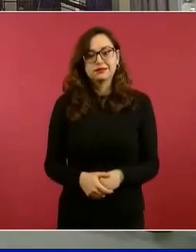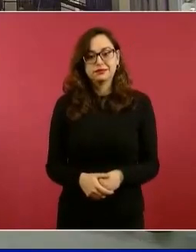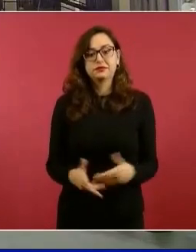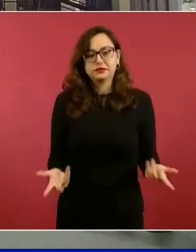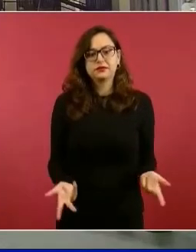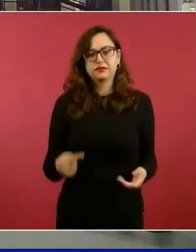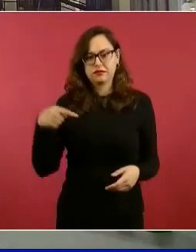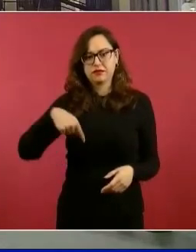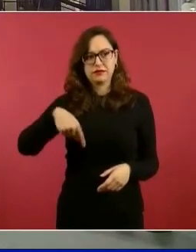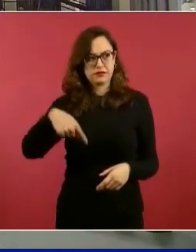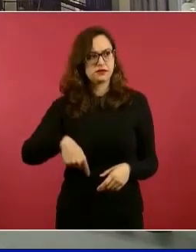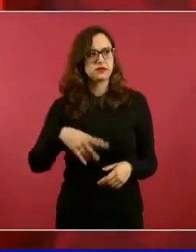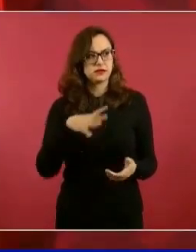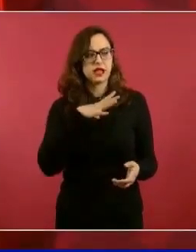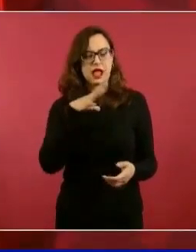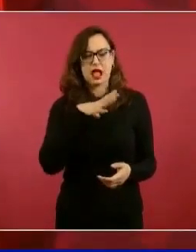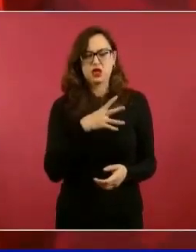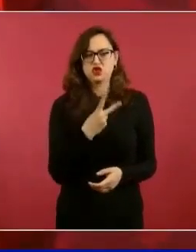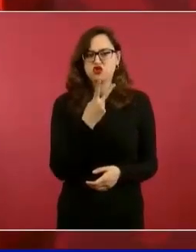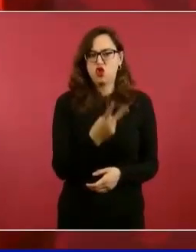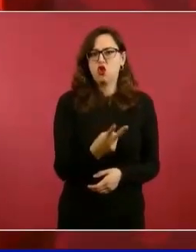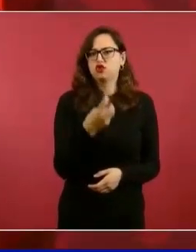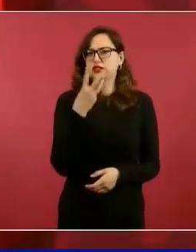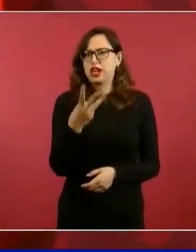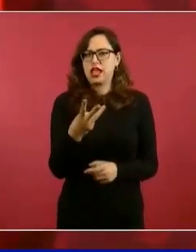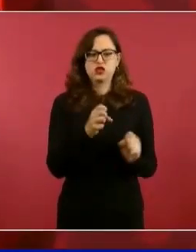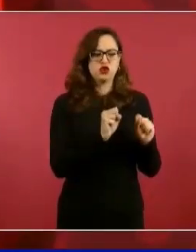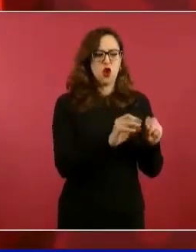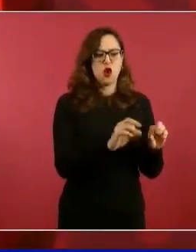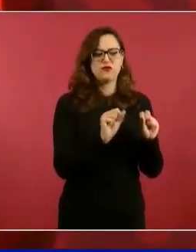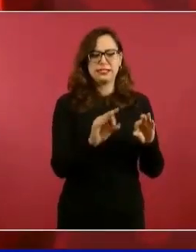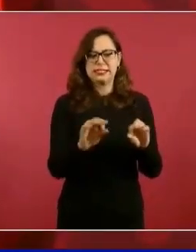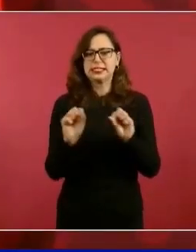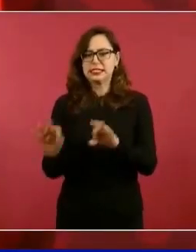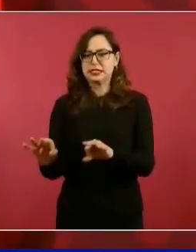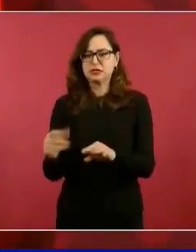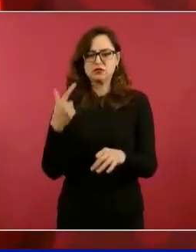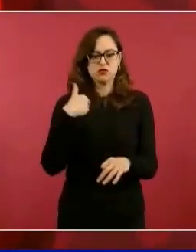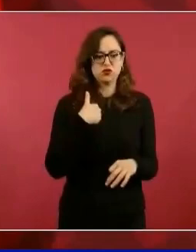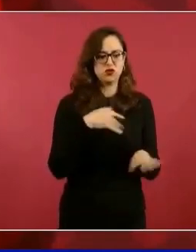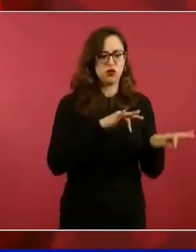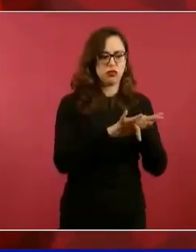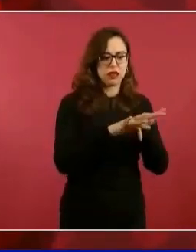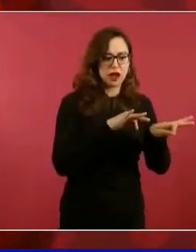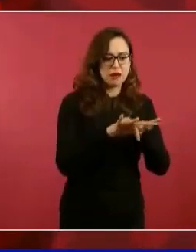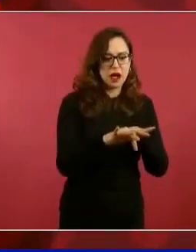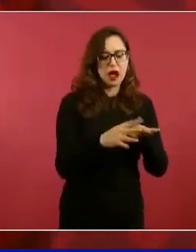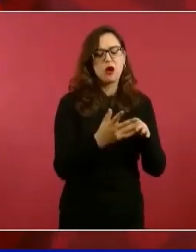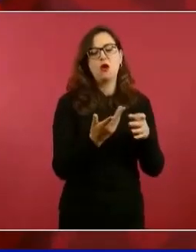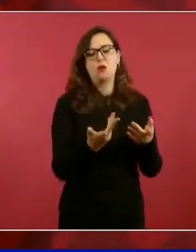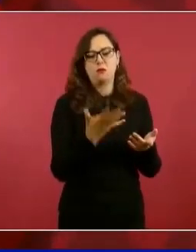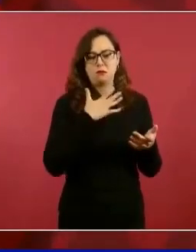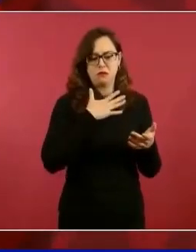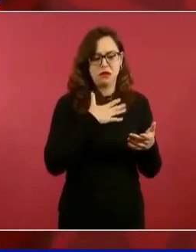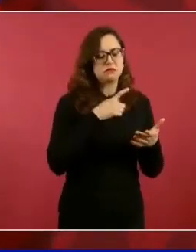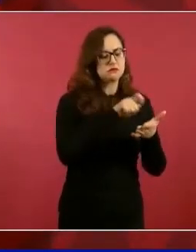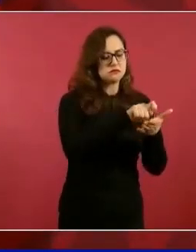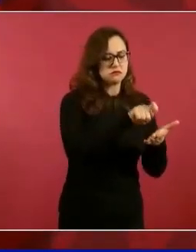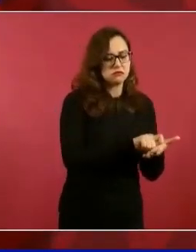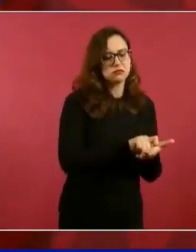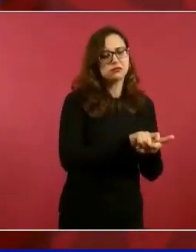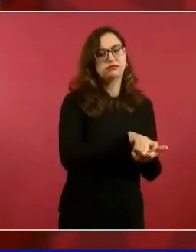oficinas, dos o tres, donde trabajo, mis discursos es una, donde atiendo